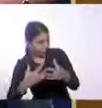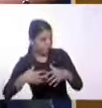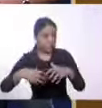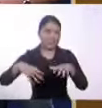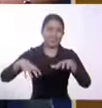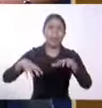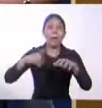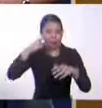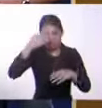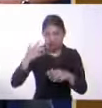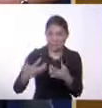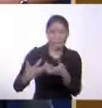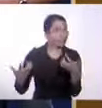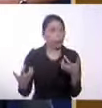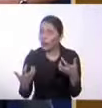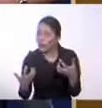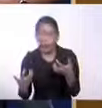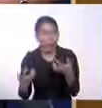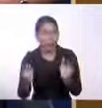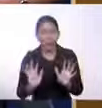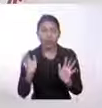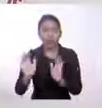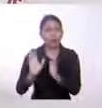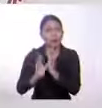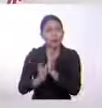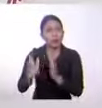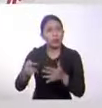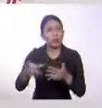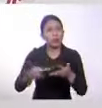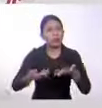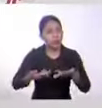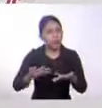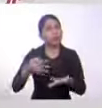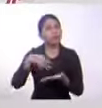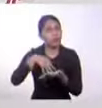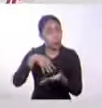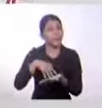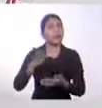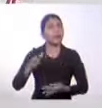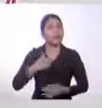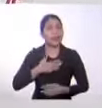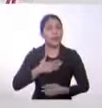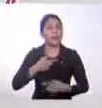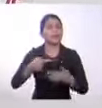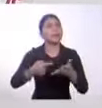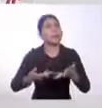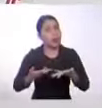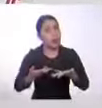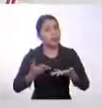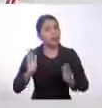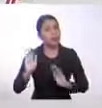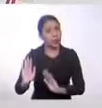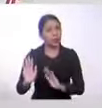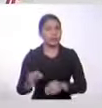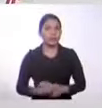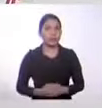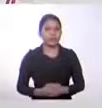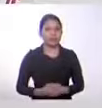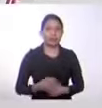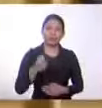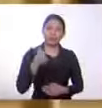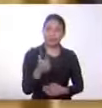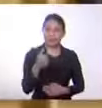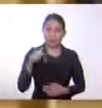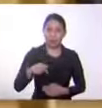esta cultura, destacar los derechos de los pueblos originarios, de los pueblos indígenas. Y me gusta que hoy tenemos